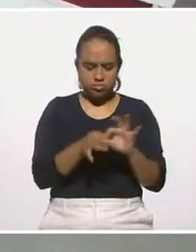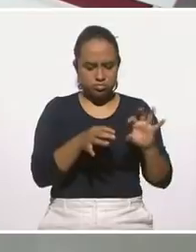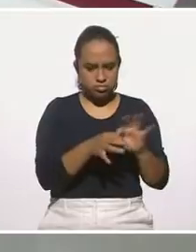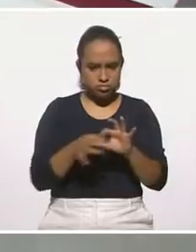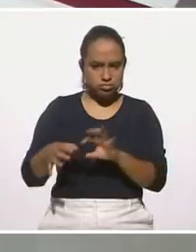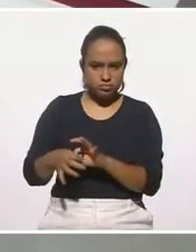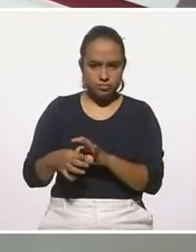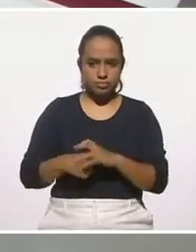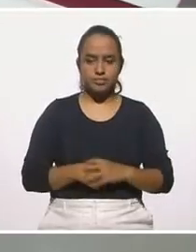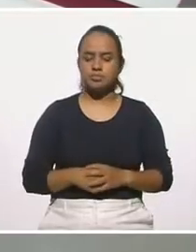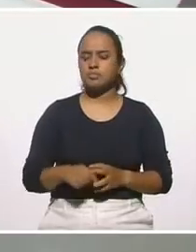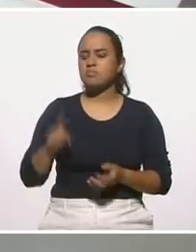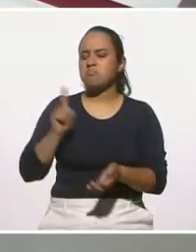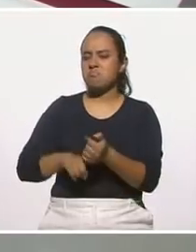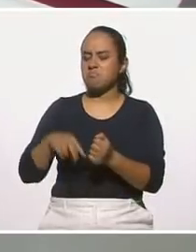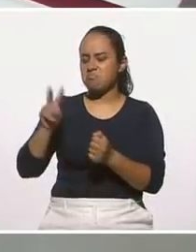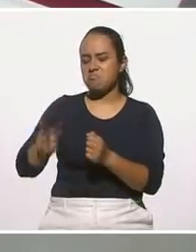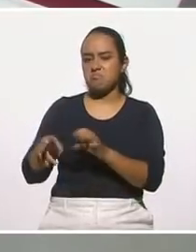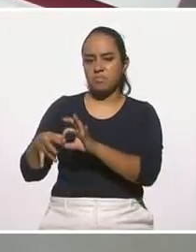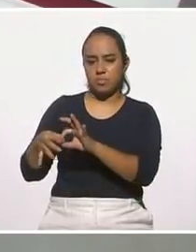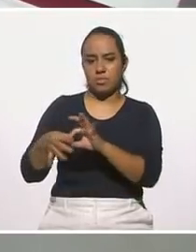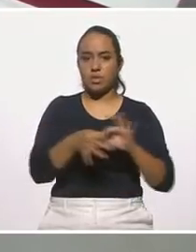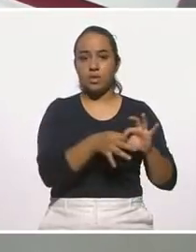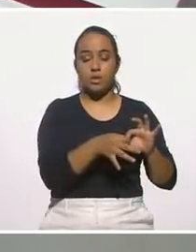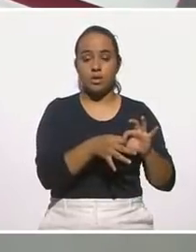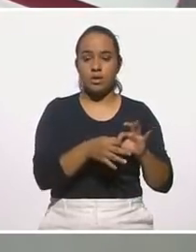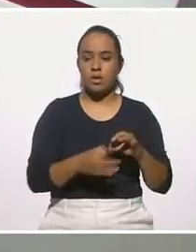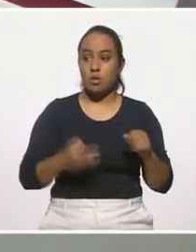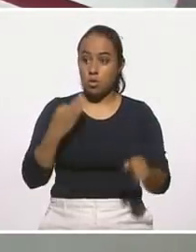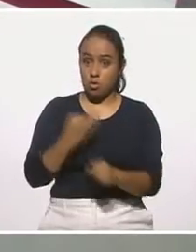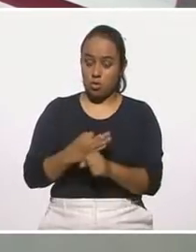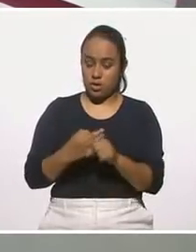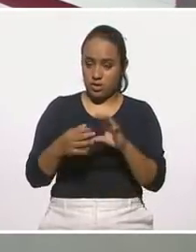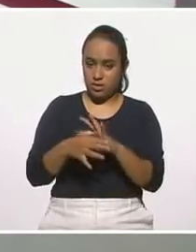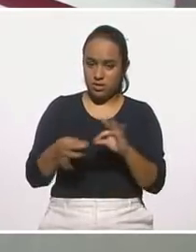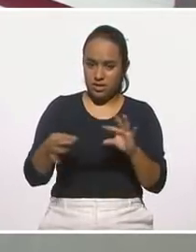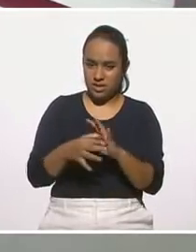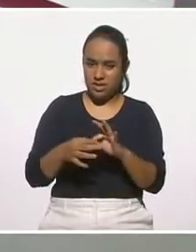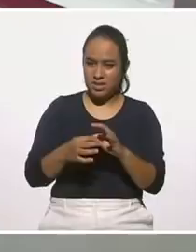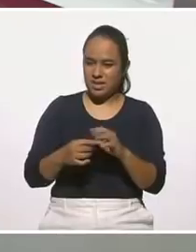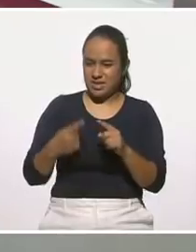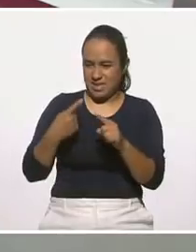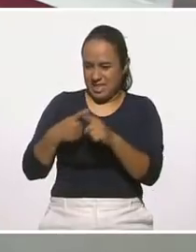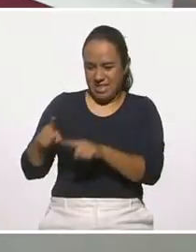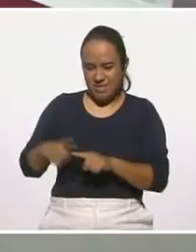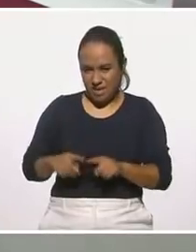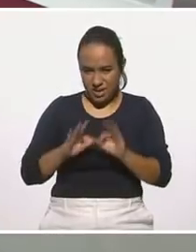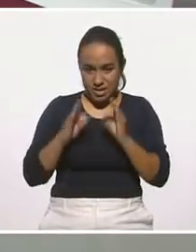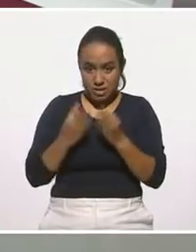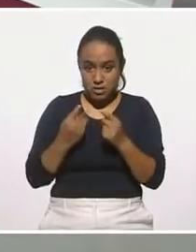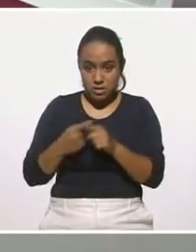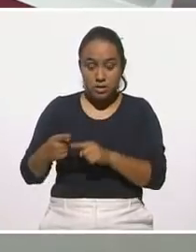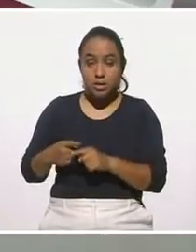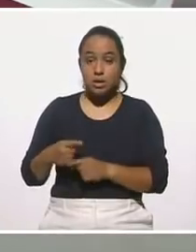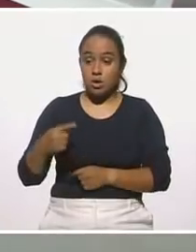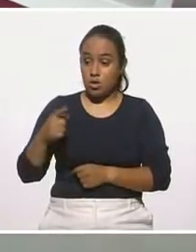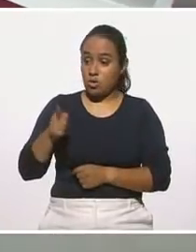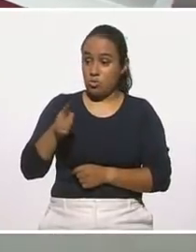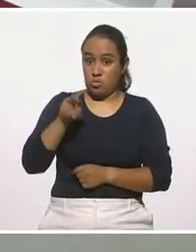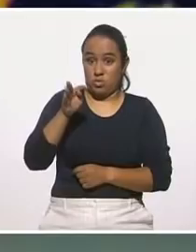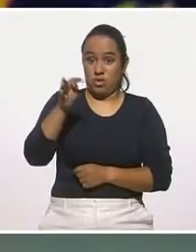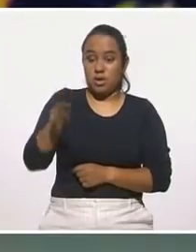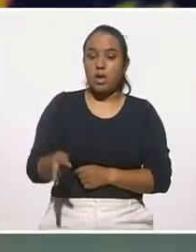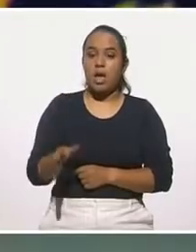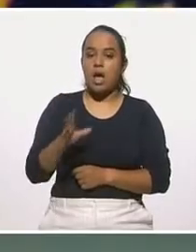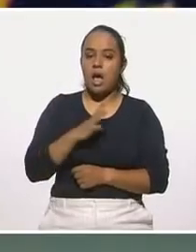palabras? Manda la mano. sea, definitivamente creo que lo que hemos tratado de trasladarles de diferentes formas, es que en ese reconocimiento que hablábamos,